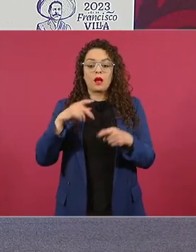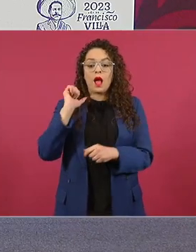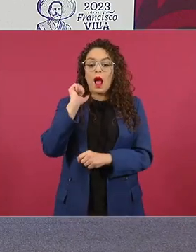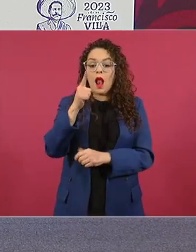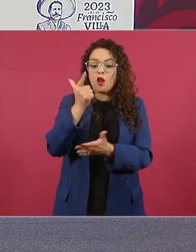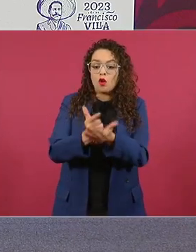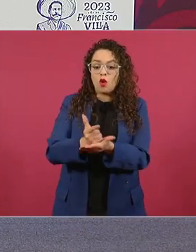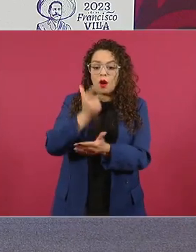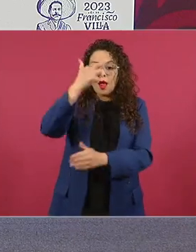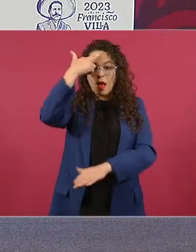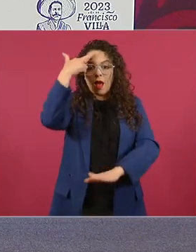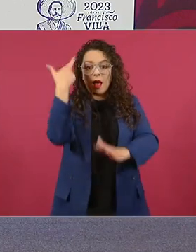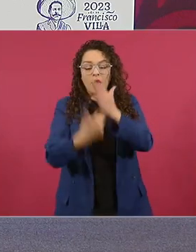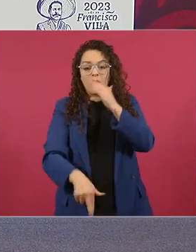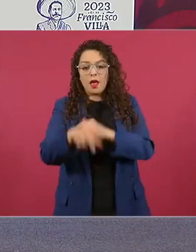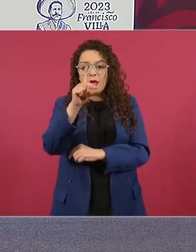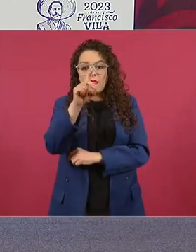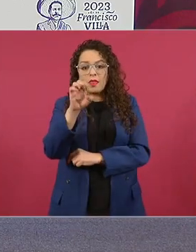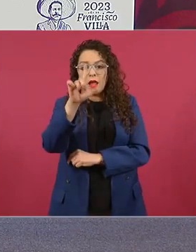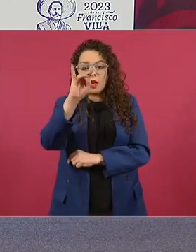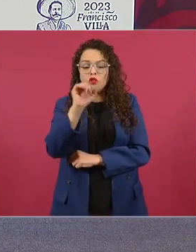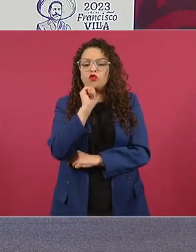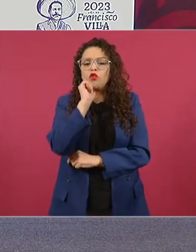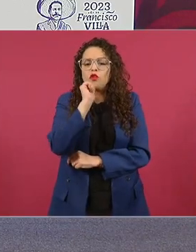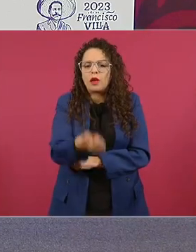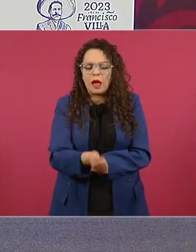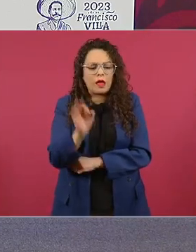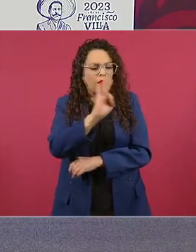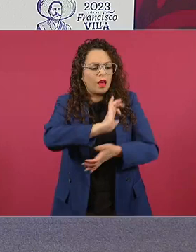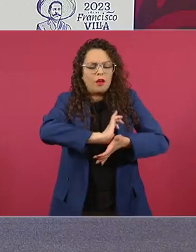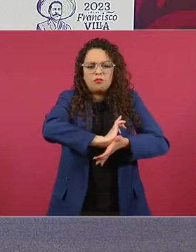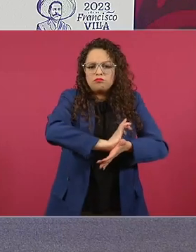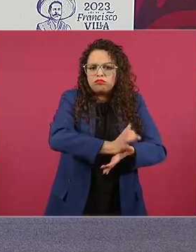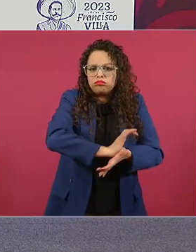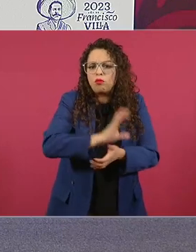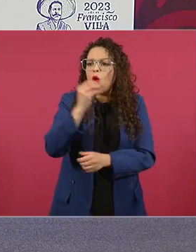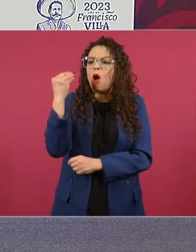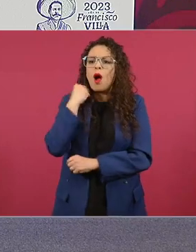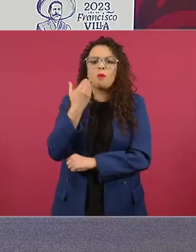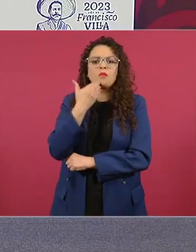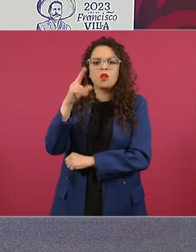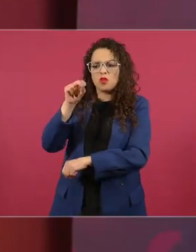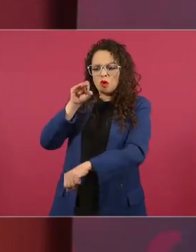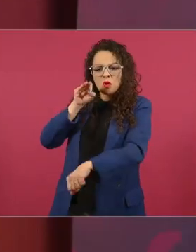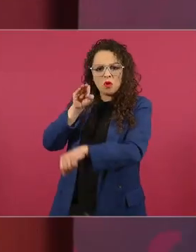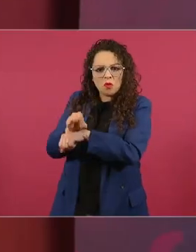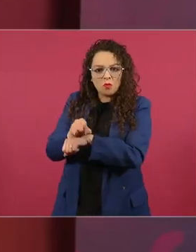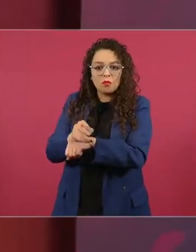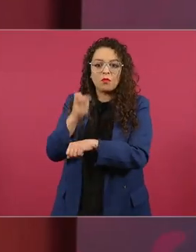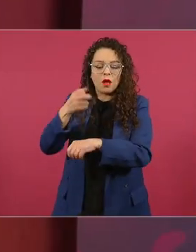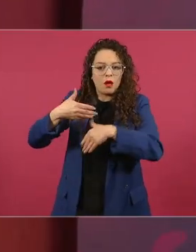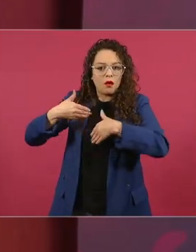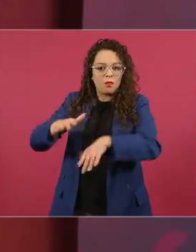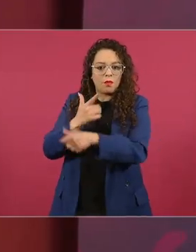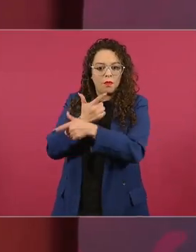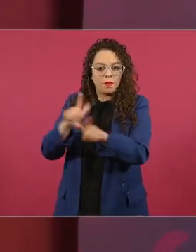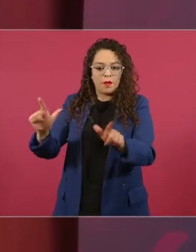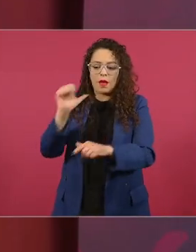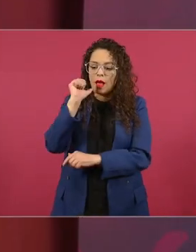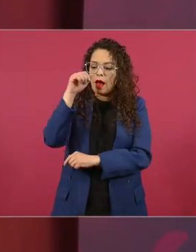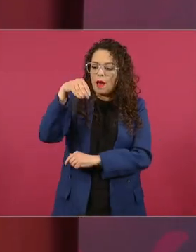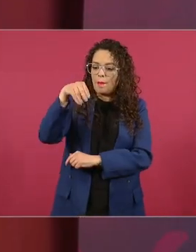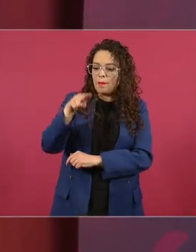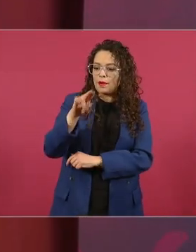graves, que vivieron una discriminación o no contaron con una defensa adecuada, que hoy son partícipes de un